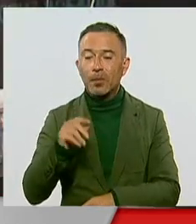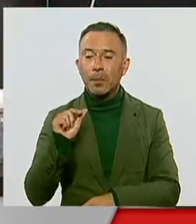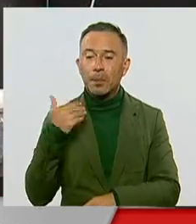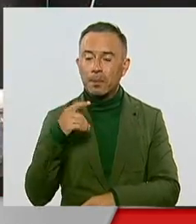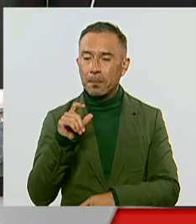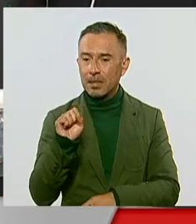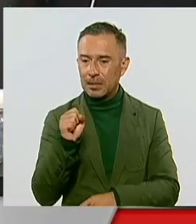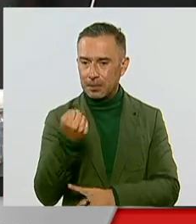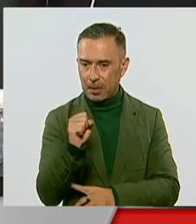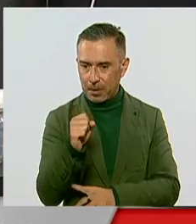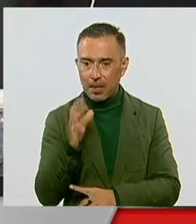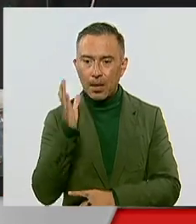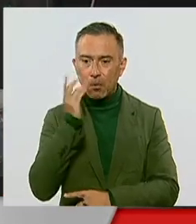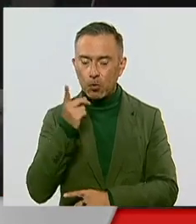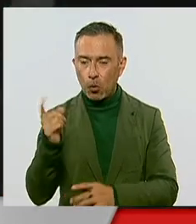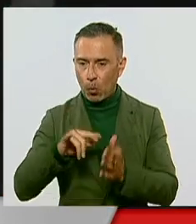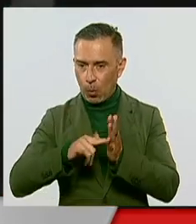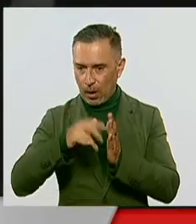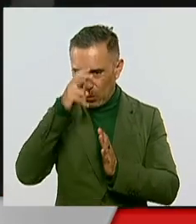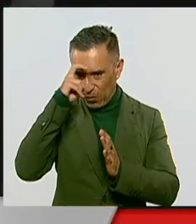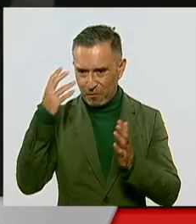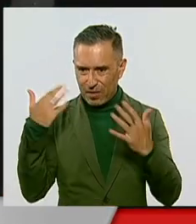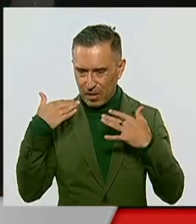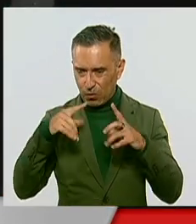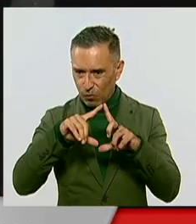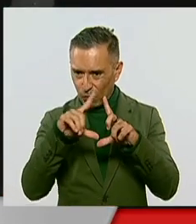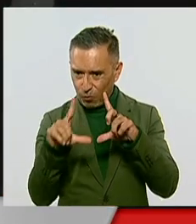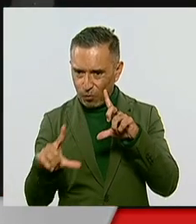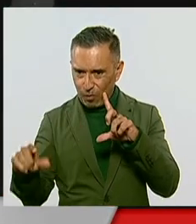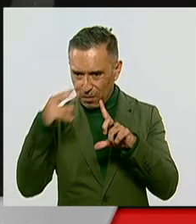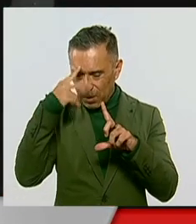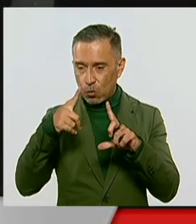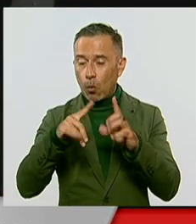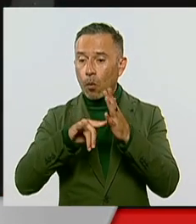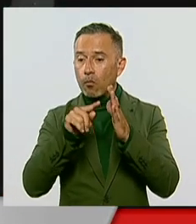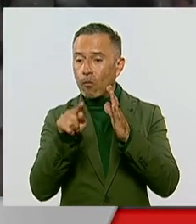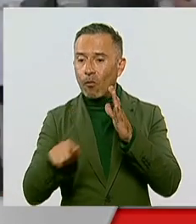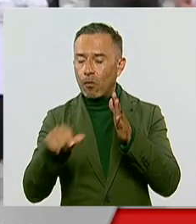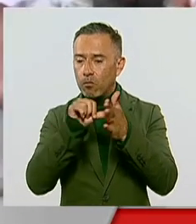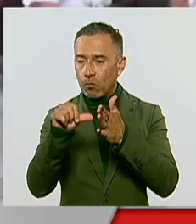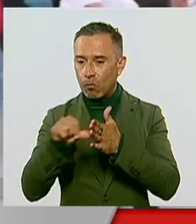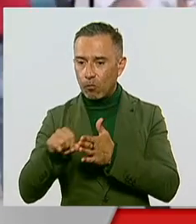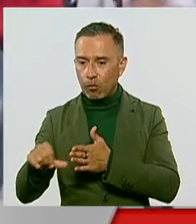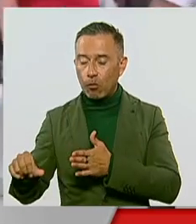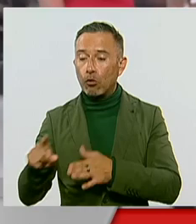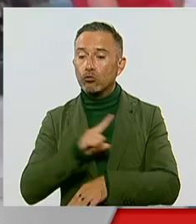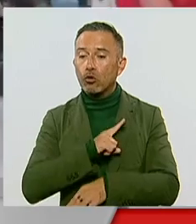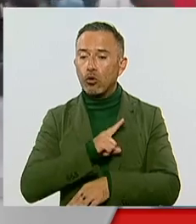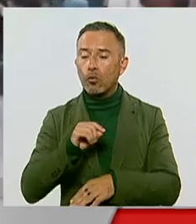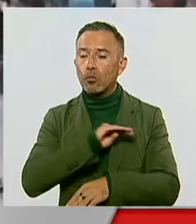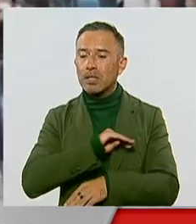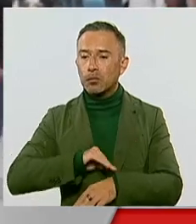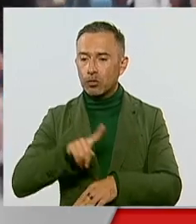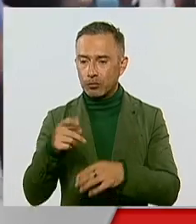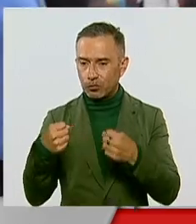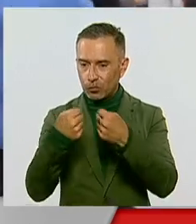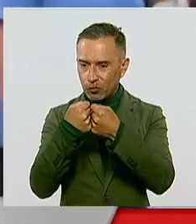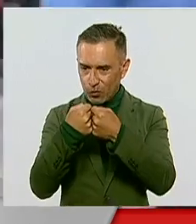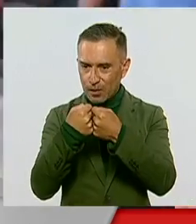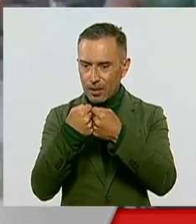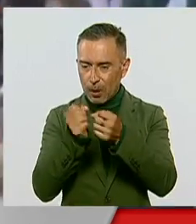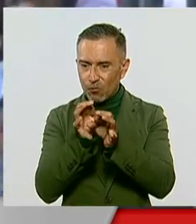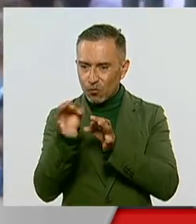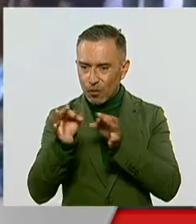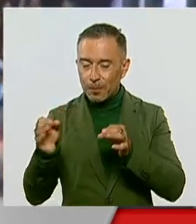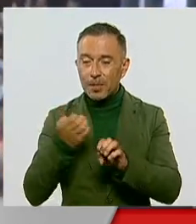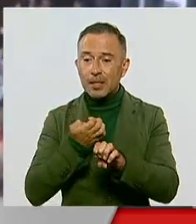aprobó la eliminación del horario de verano en casi todo el territorio nacional, con excepción de los municipios de la zona fronteriza y de todo el estado